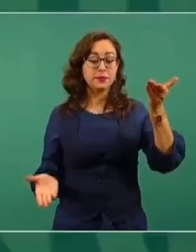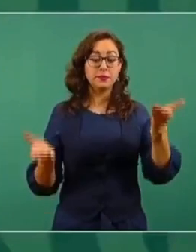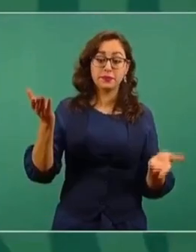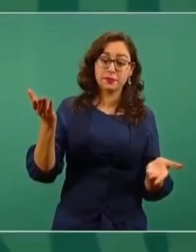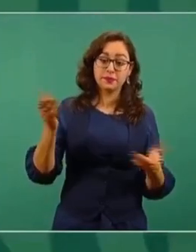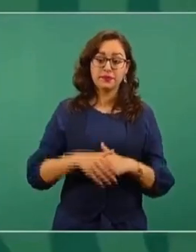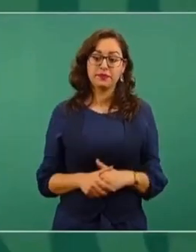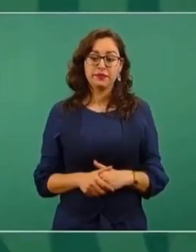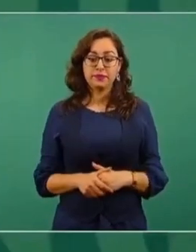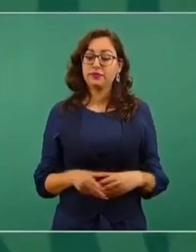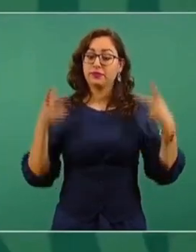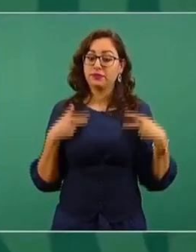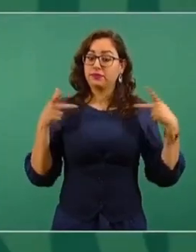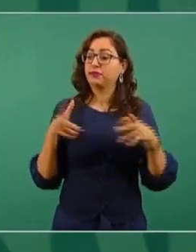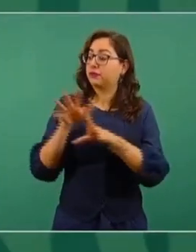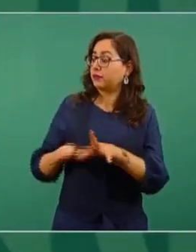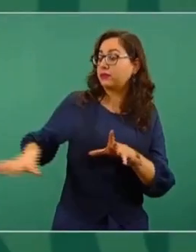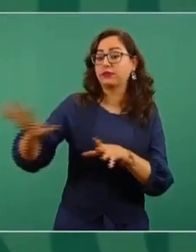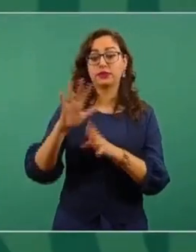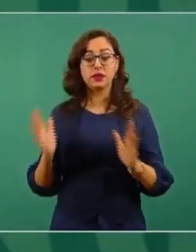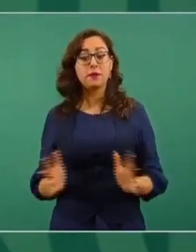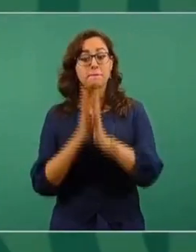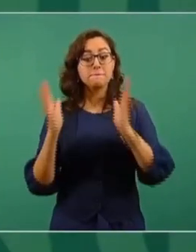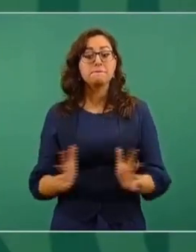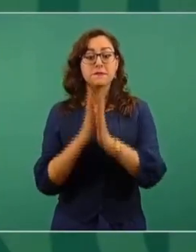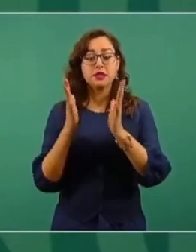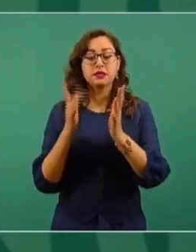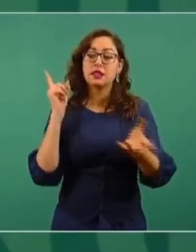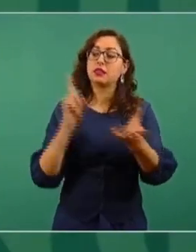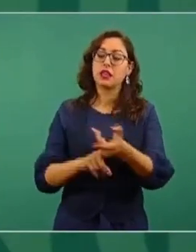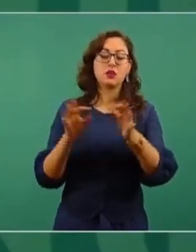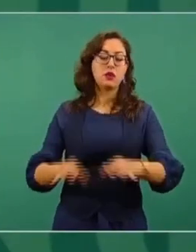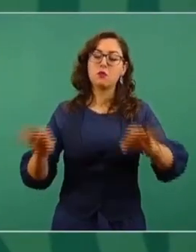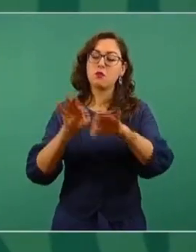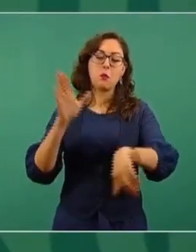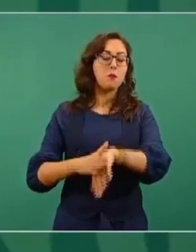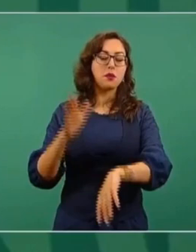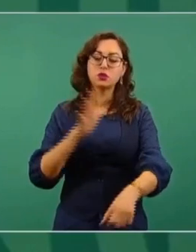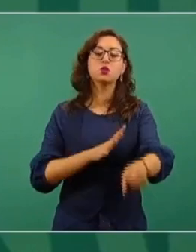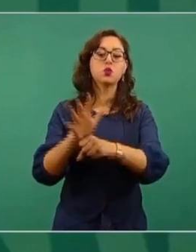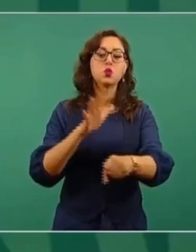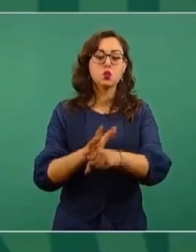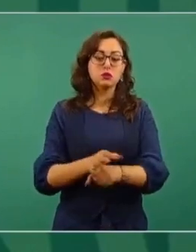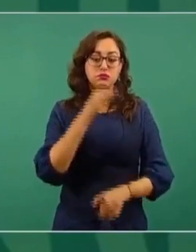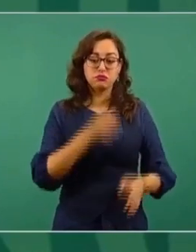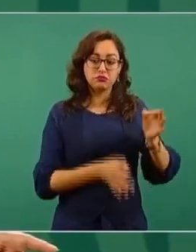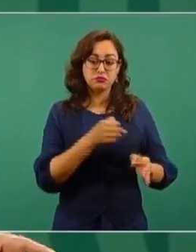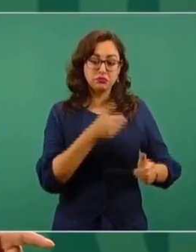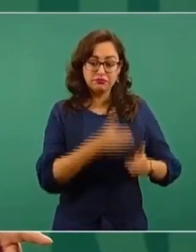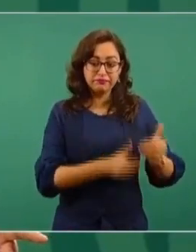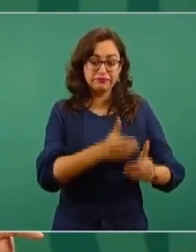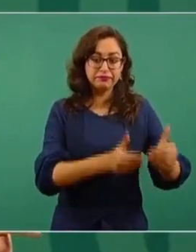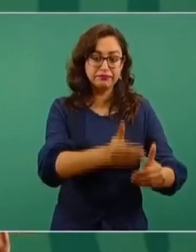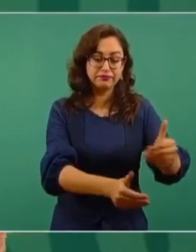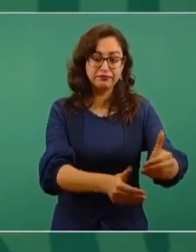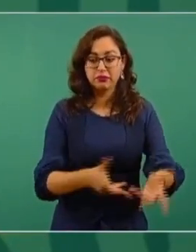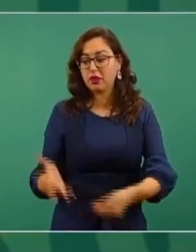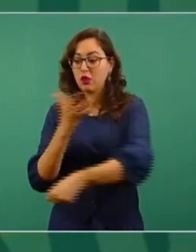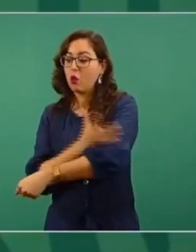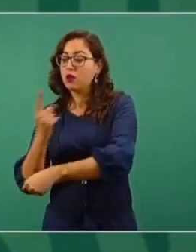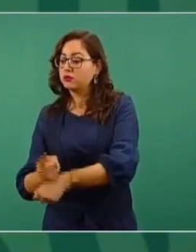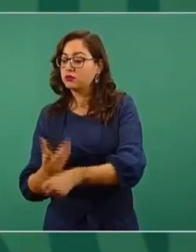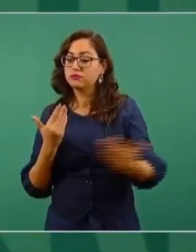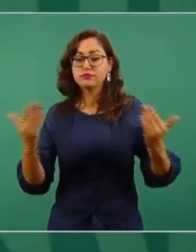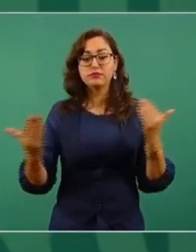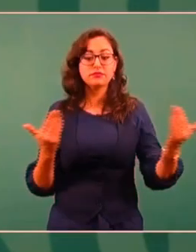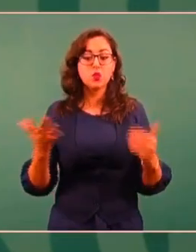Para la democracia, ¿qué es más importante? ¿El debido proceso o la transparencia?